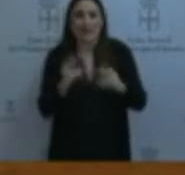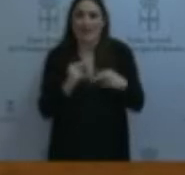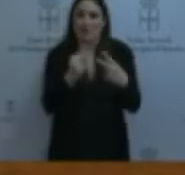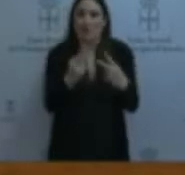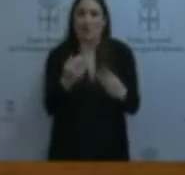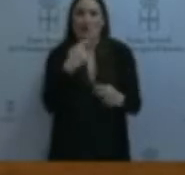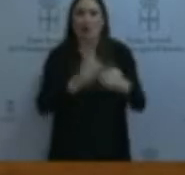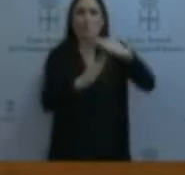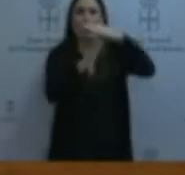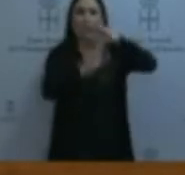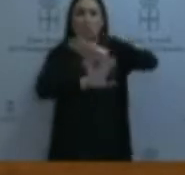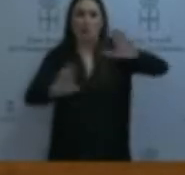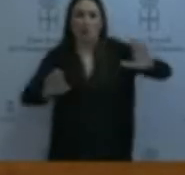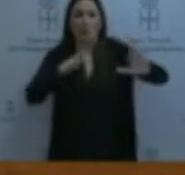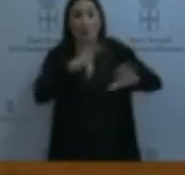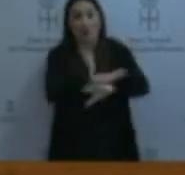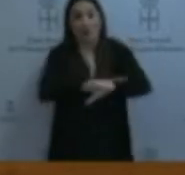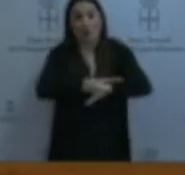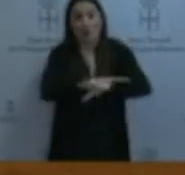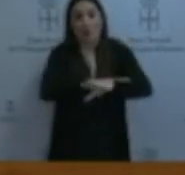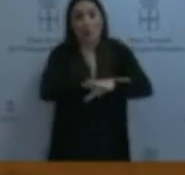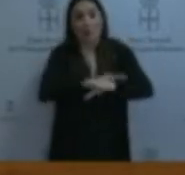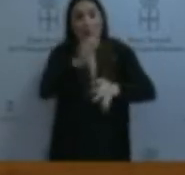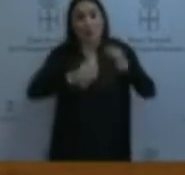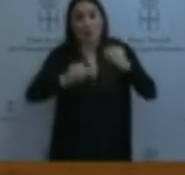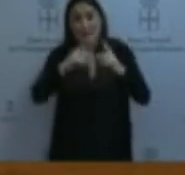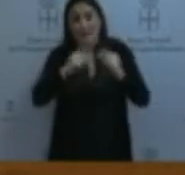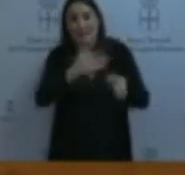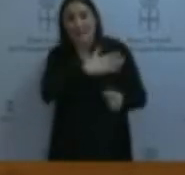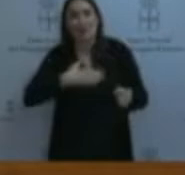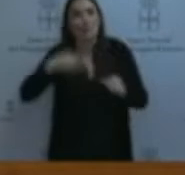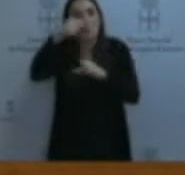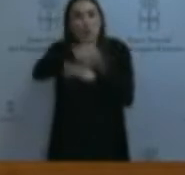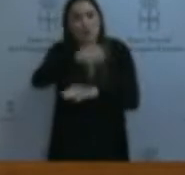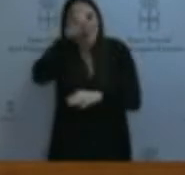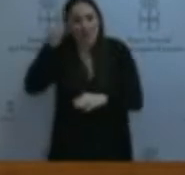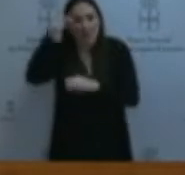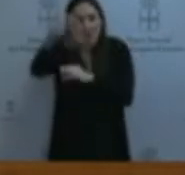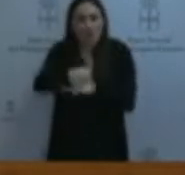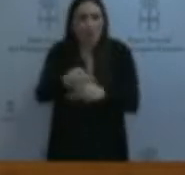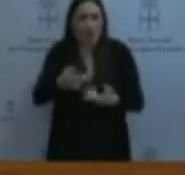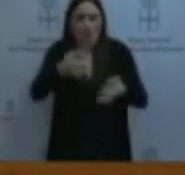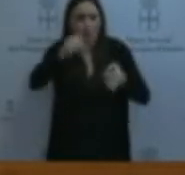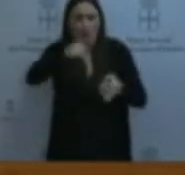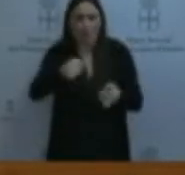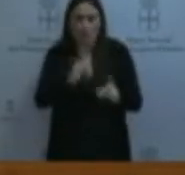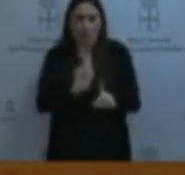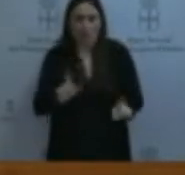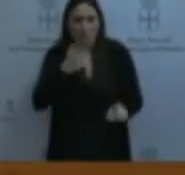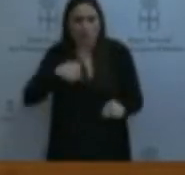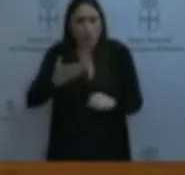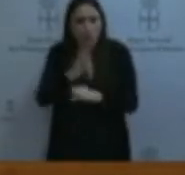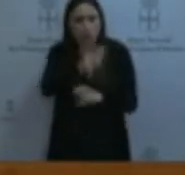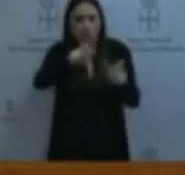decir basta una deriva de la Administración de la justicia asturiana que se nos quiera imponer desde Madrid, algo que no se merece la ciudadanía a que representamos. No